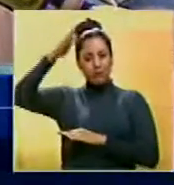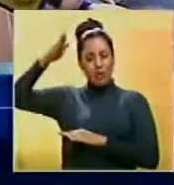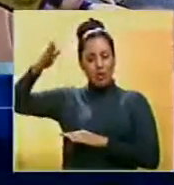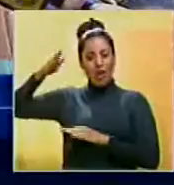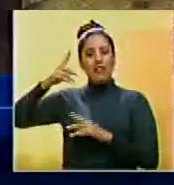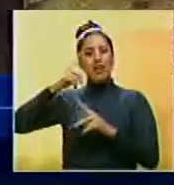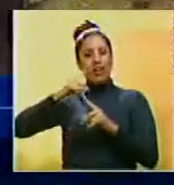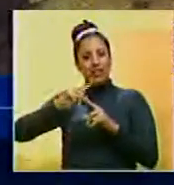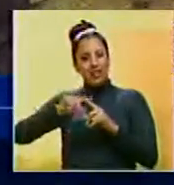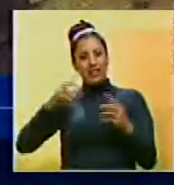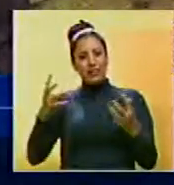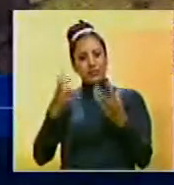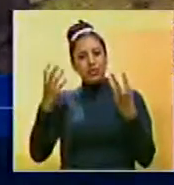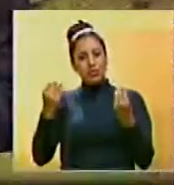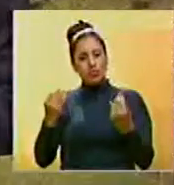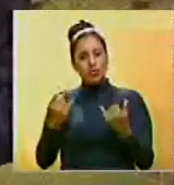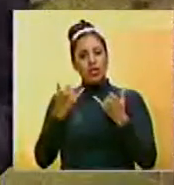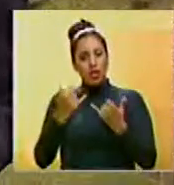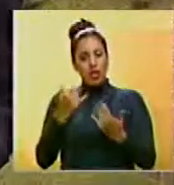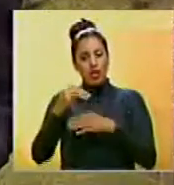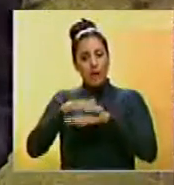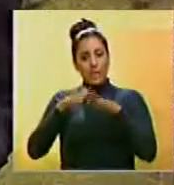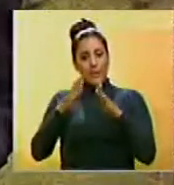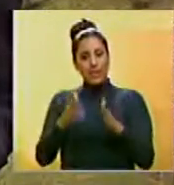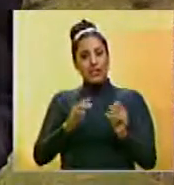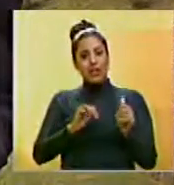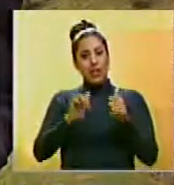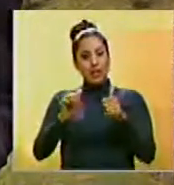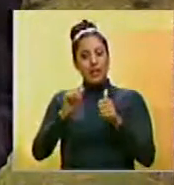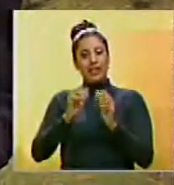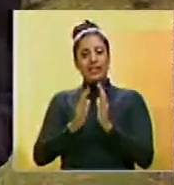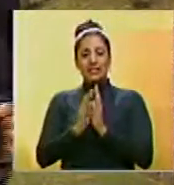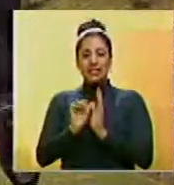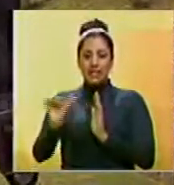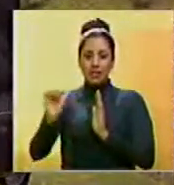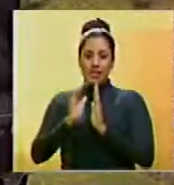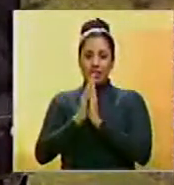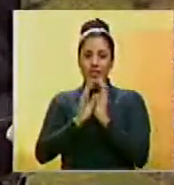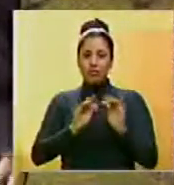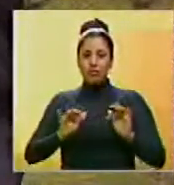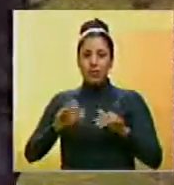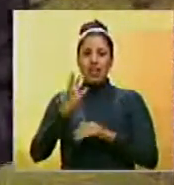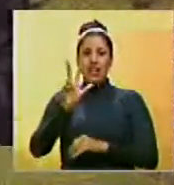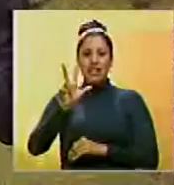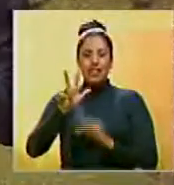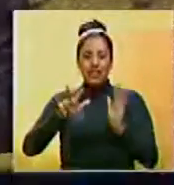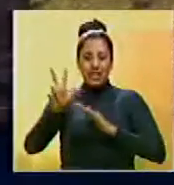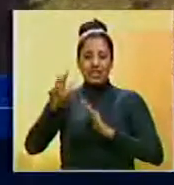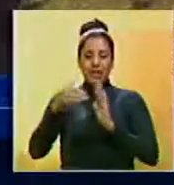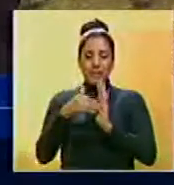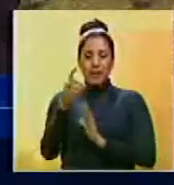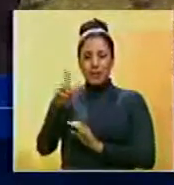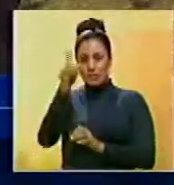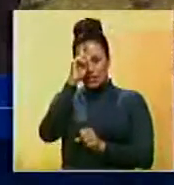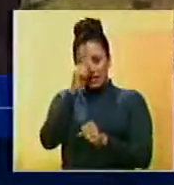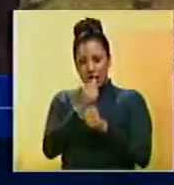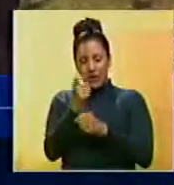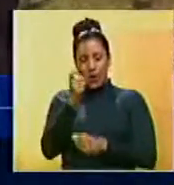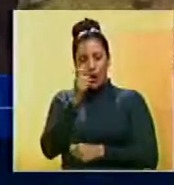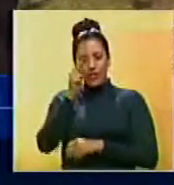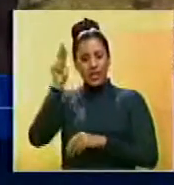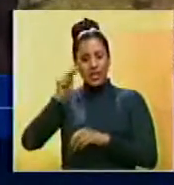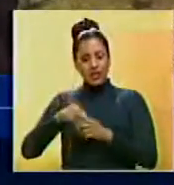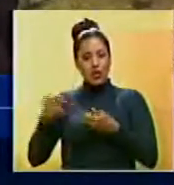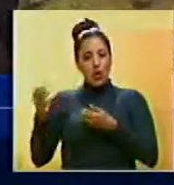en el Henry Pitier. Apuntó el ministro Ernesto Paiva que durante este asueto de Semana Santa estarán desplegados más de 13.000 efectivos de la Guardia